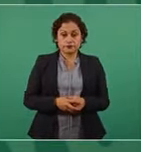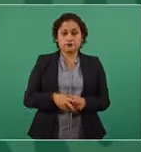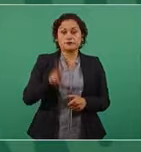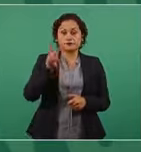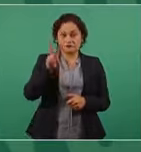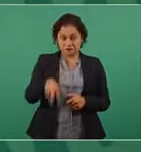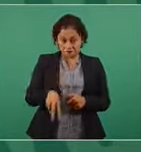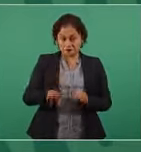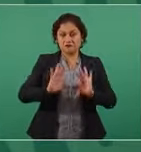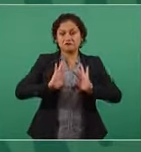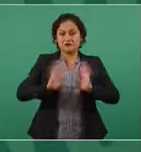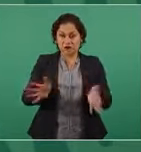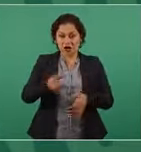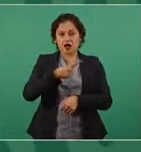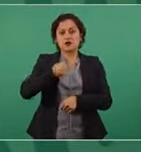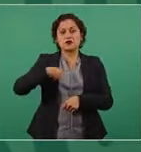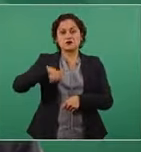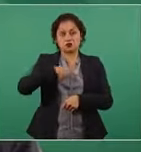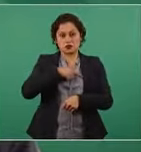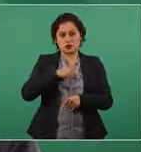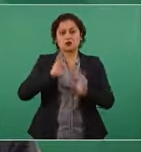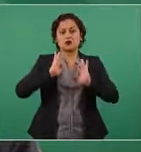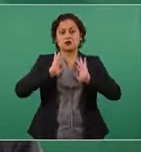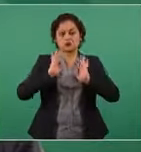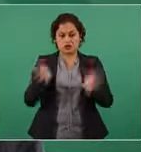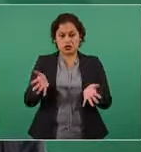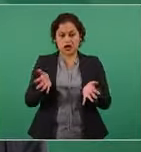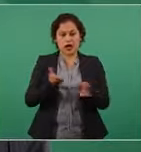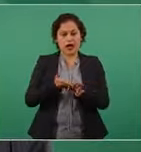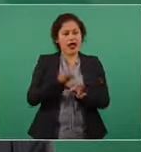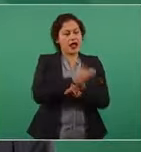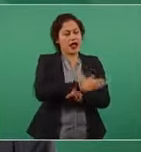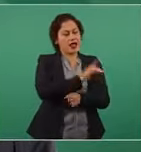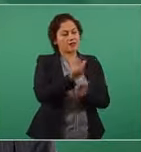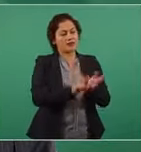el ajuste en lo fundamental